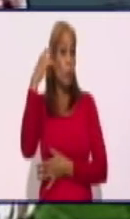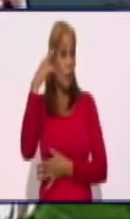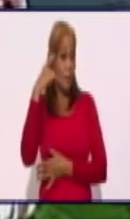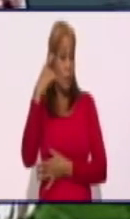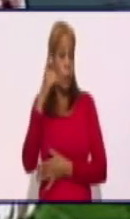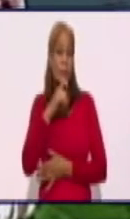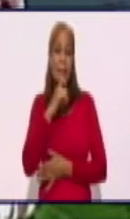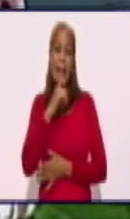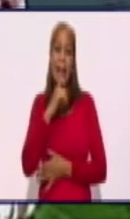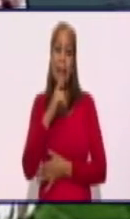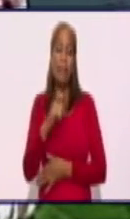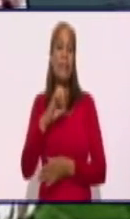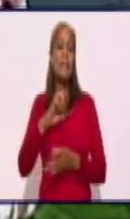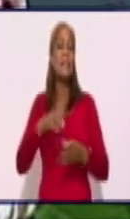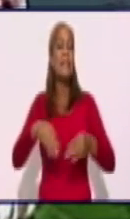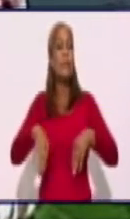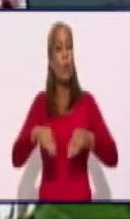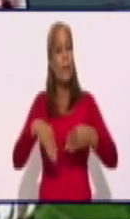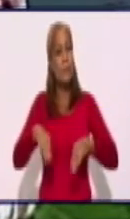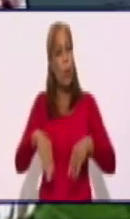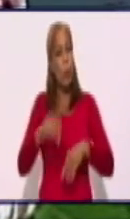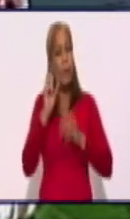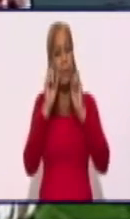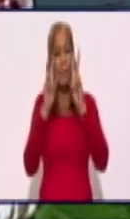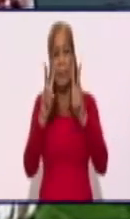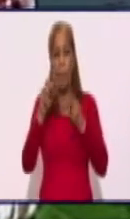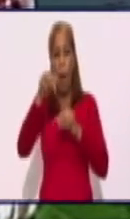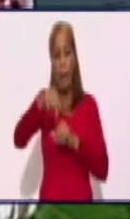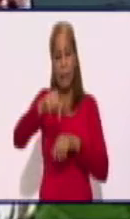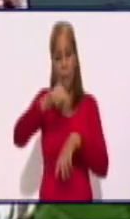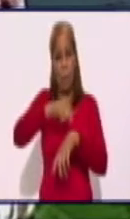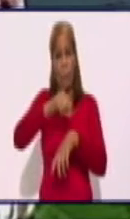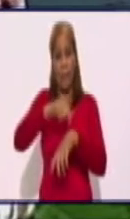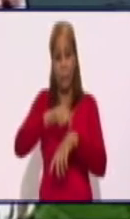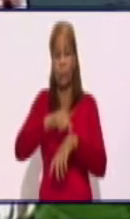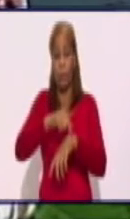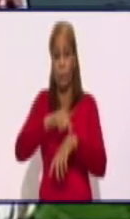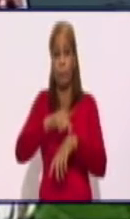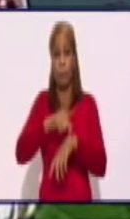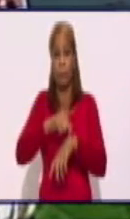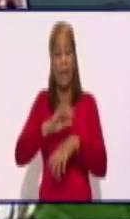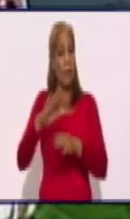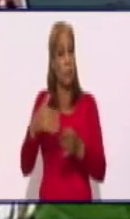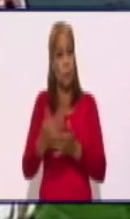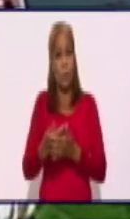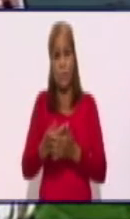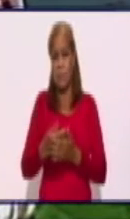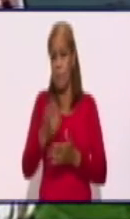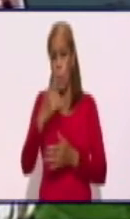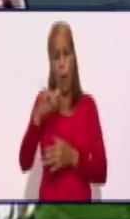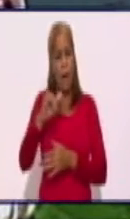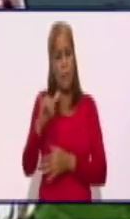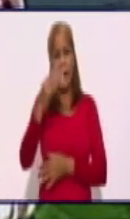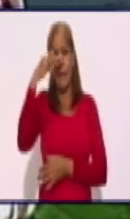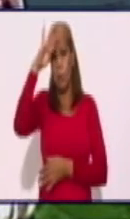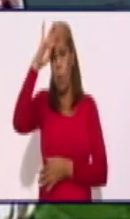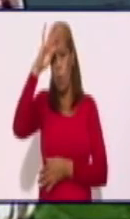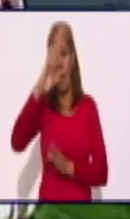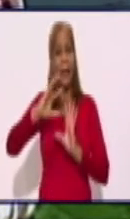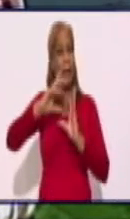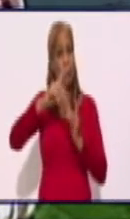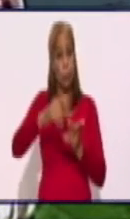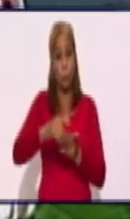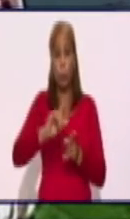en el mundo, cuando teníamos, como lo tenemos ahora, la muerte en nuestras narices y no la vemos.